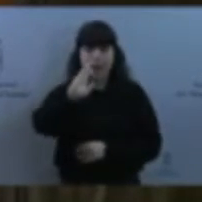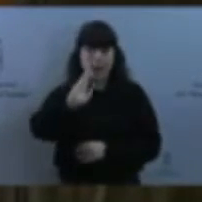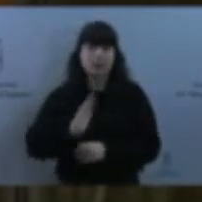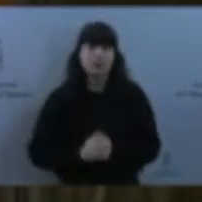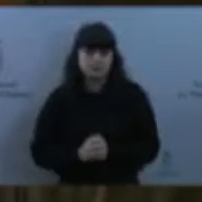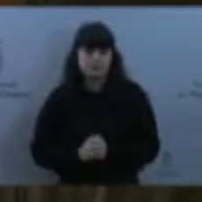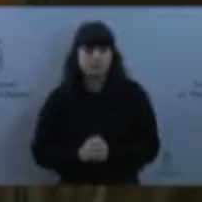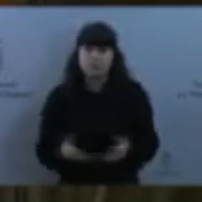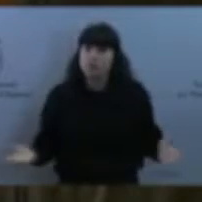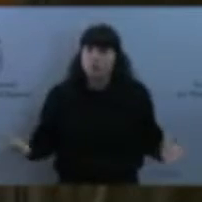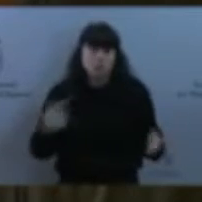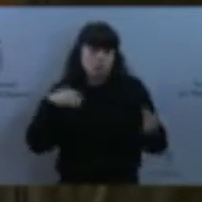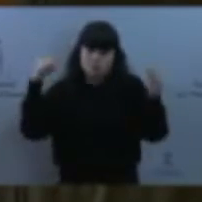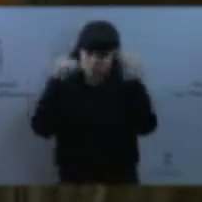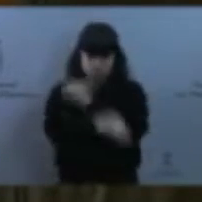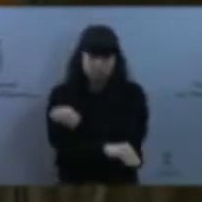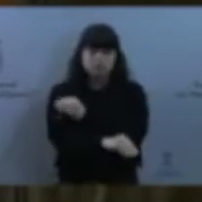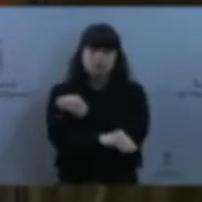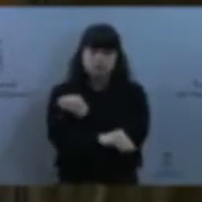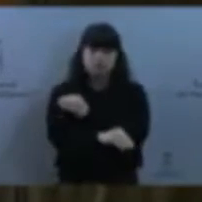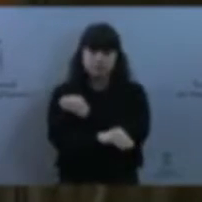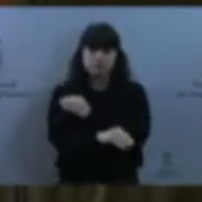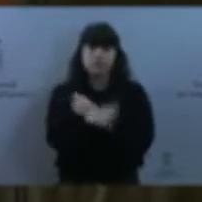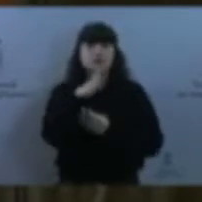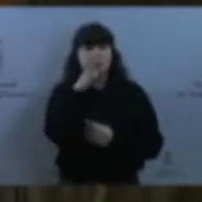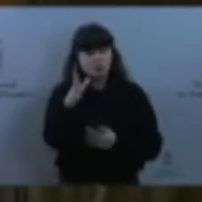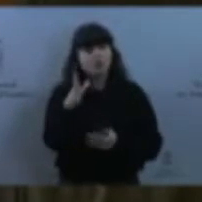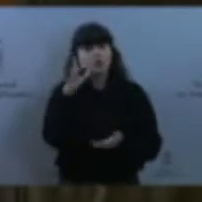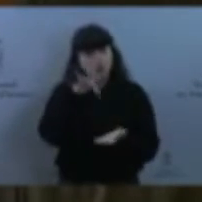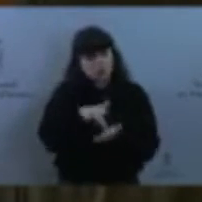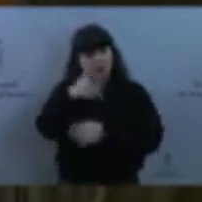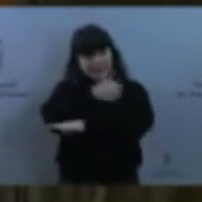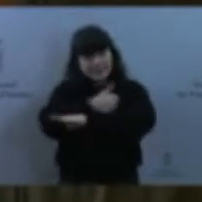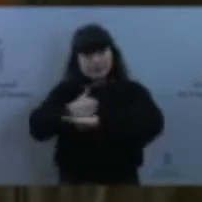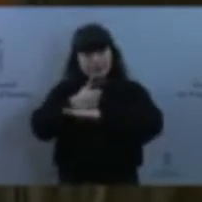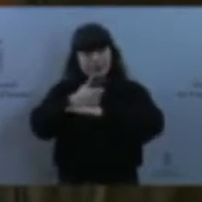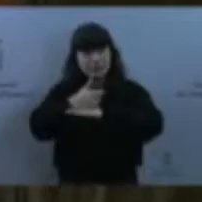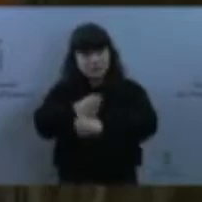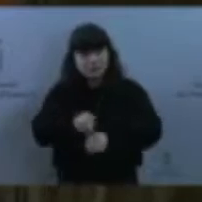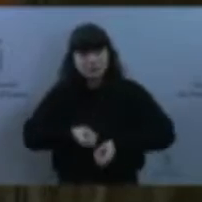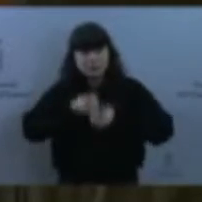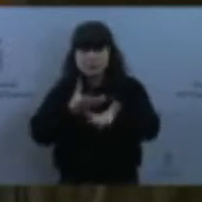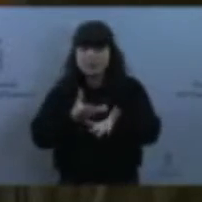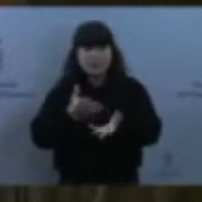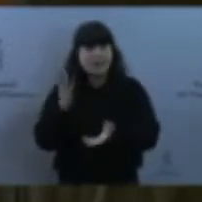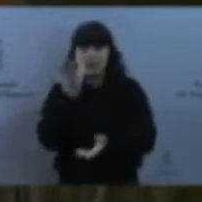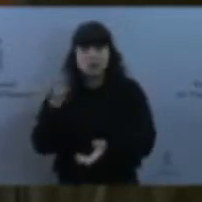Porque, además, cuando falla el tribunal tampoco les gusta. Tampoco les gusta. Y les parece que